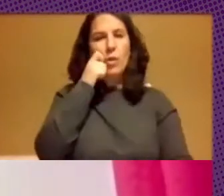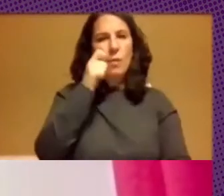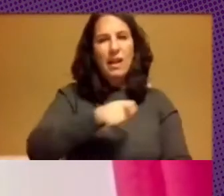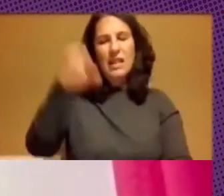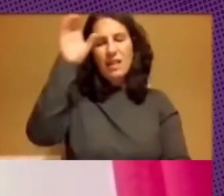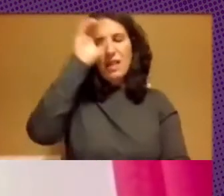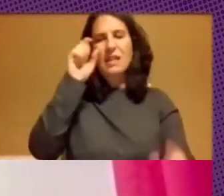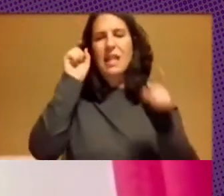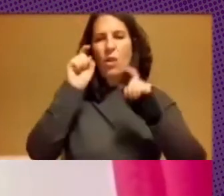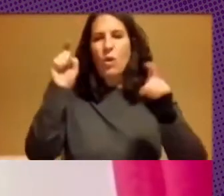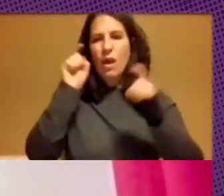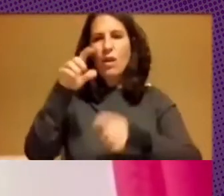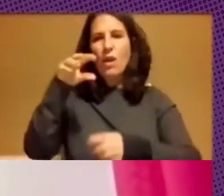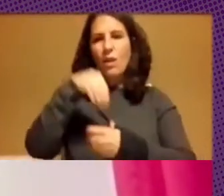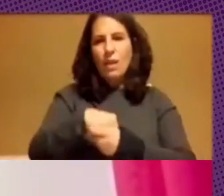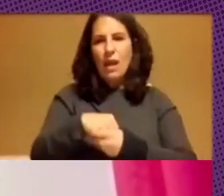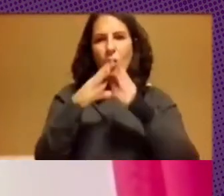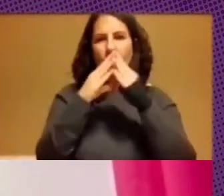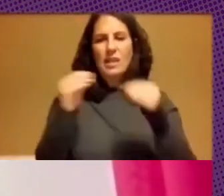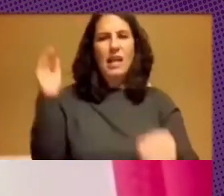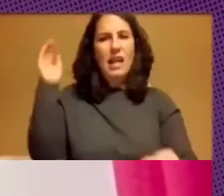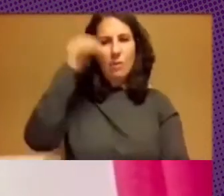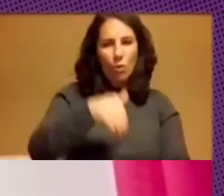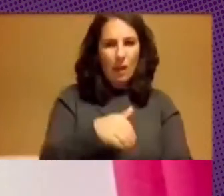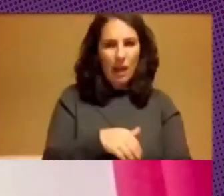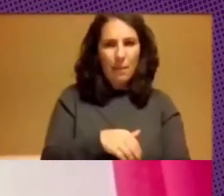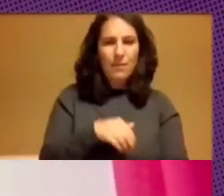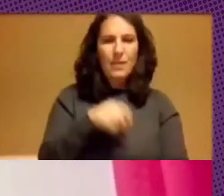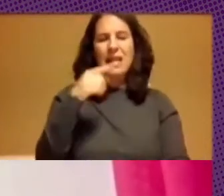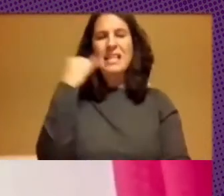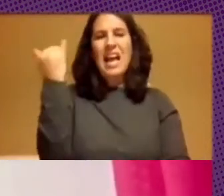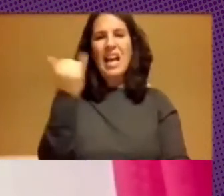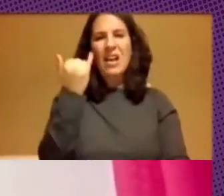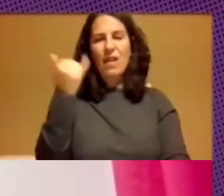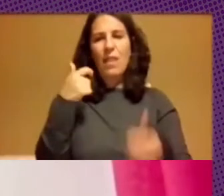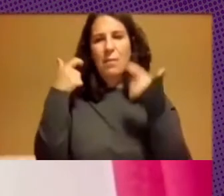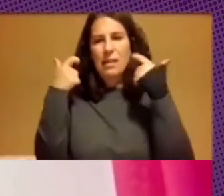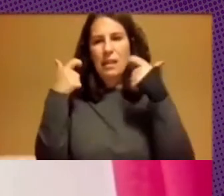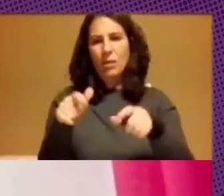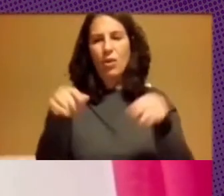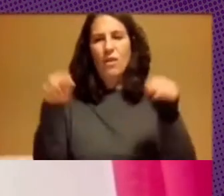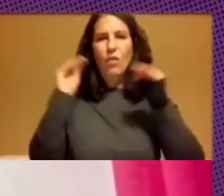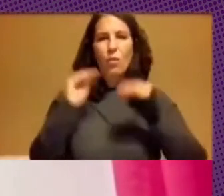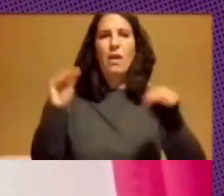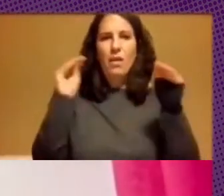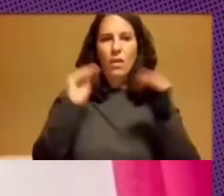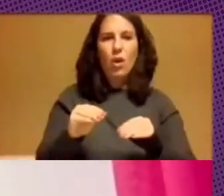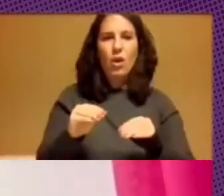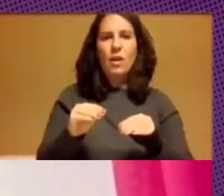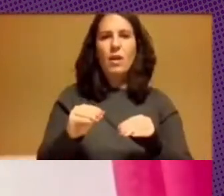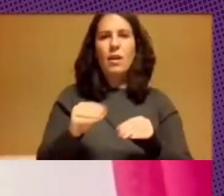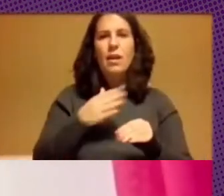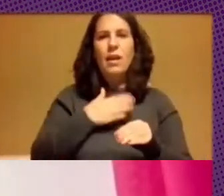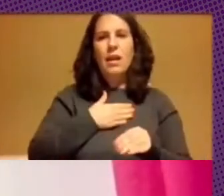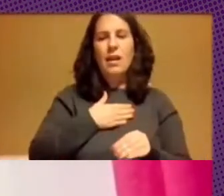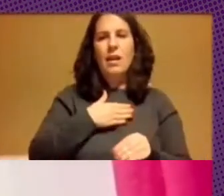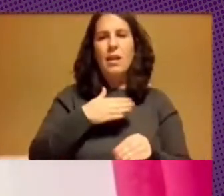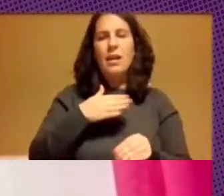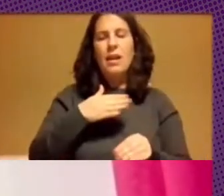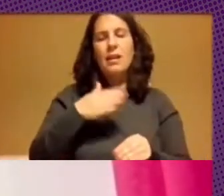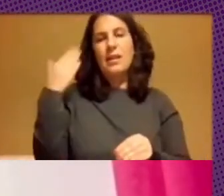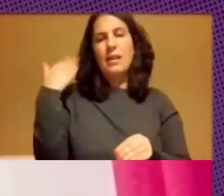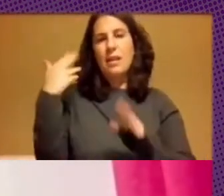de la Educación de la Universidad de la República ella es jefa del departamento de formación en Plan Ceibal desde